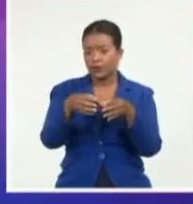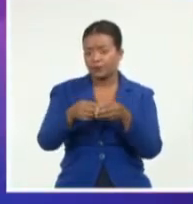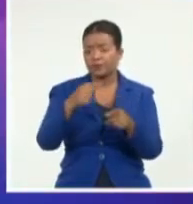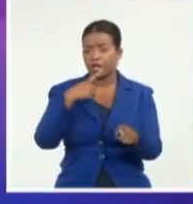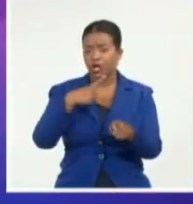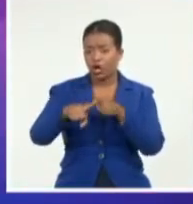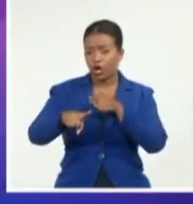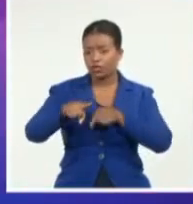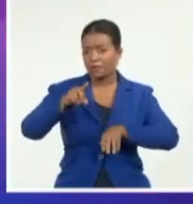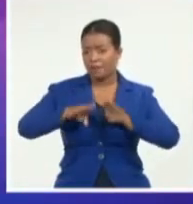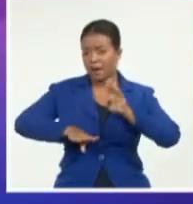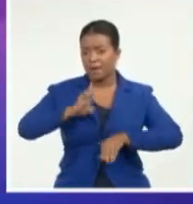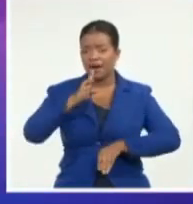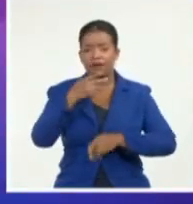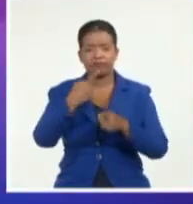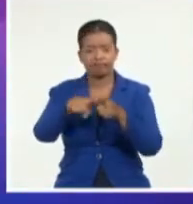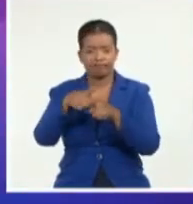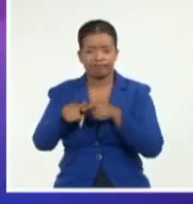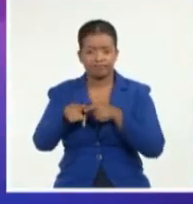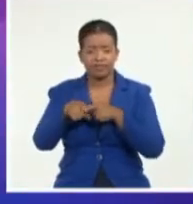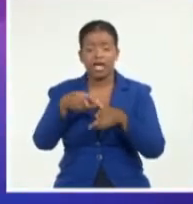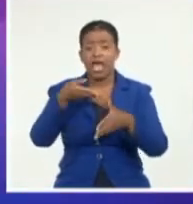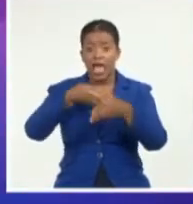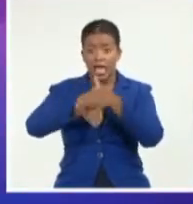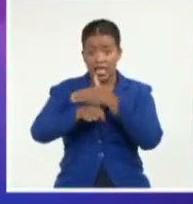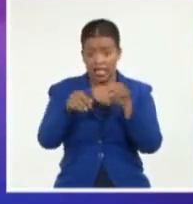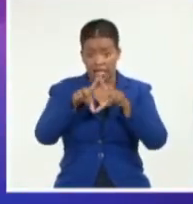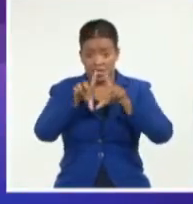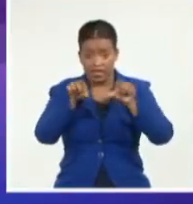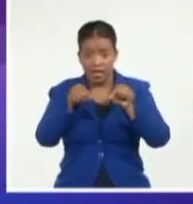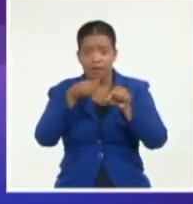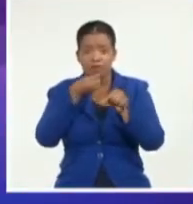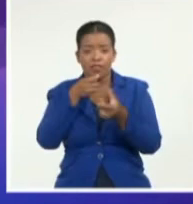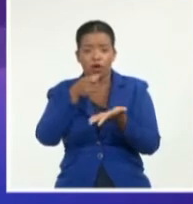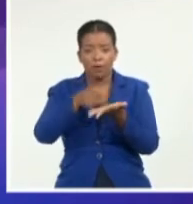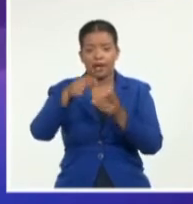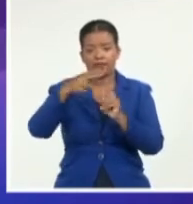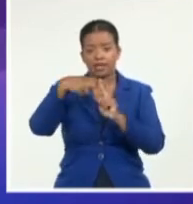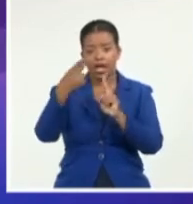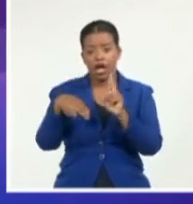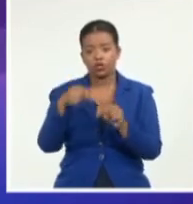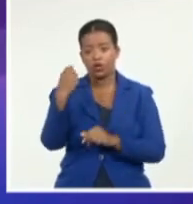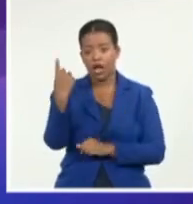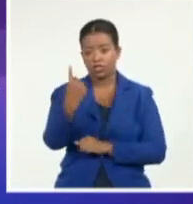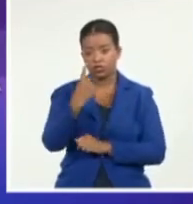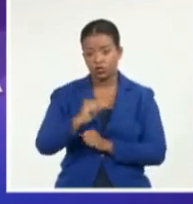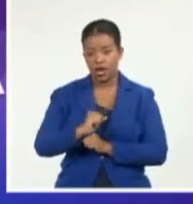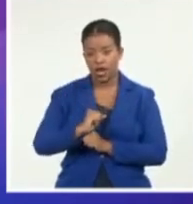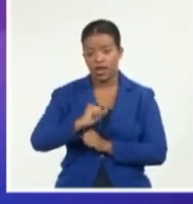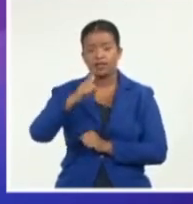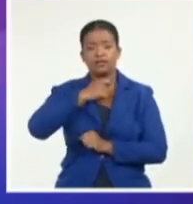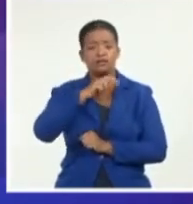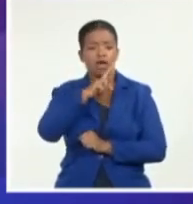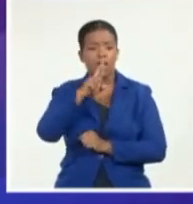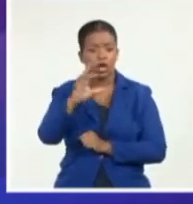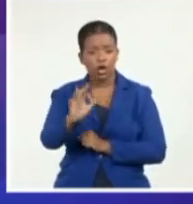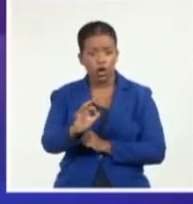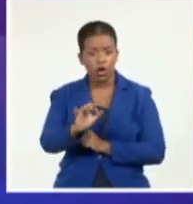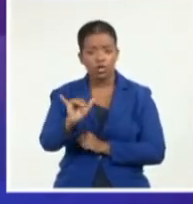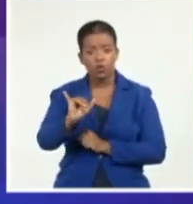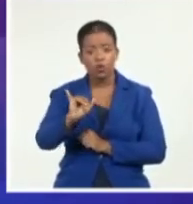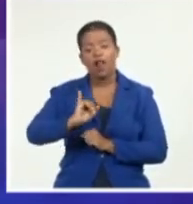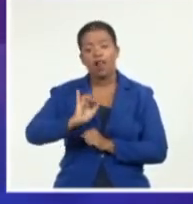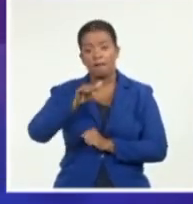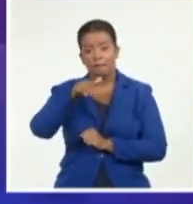entradas están a la venta en el Teatro Nacional, en la Casa de la Música de Galeano y del Cerro, en los estudios de 18 de la EGREM y en el Pabellón Cuba.